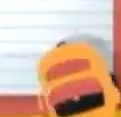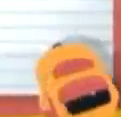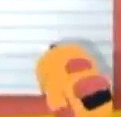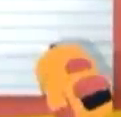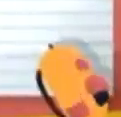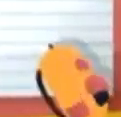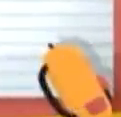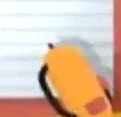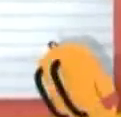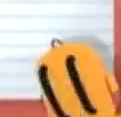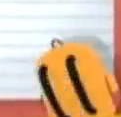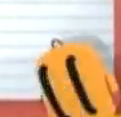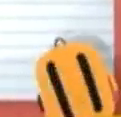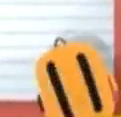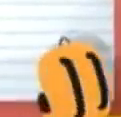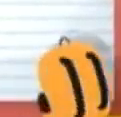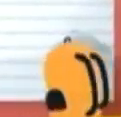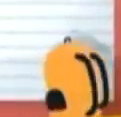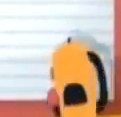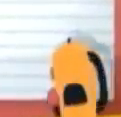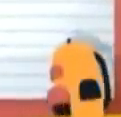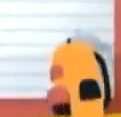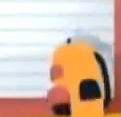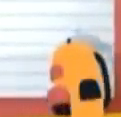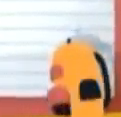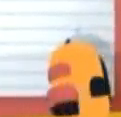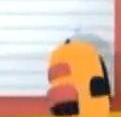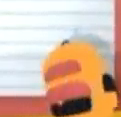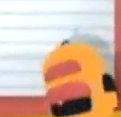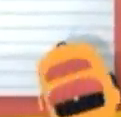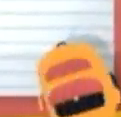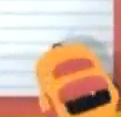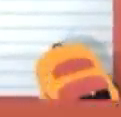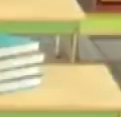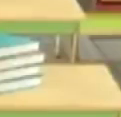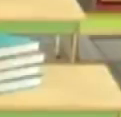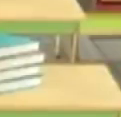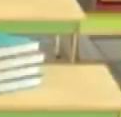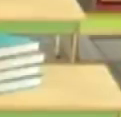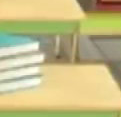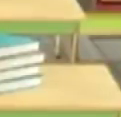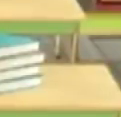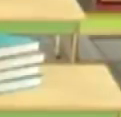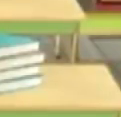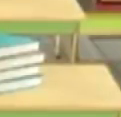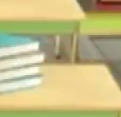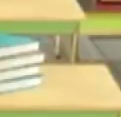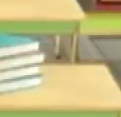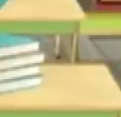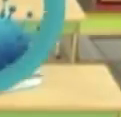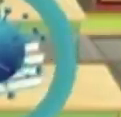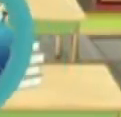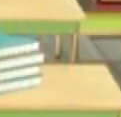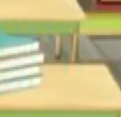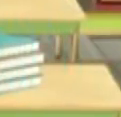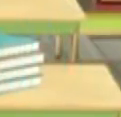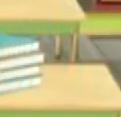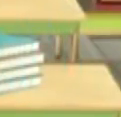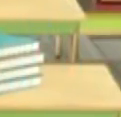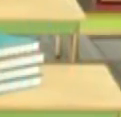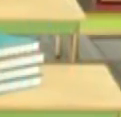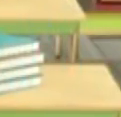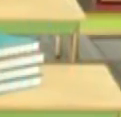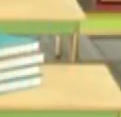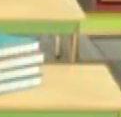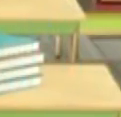Cúbrete con el antebrazo Así evitarás Infectar tus manos Recuerda que el virus Es pequeñito Y